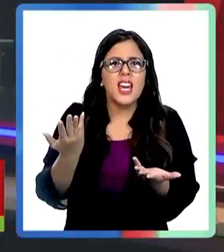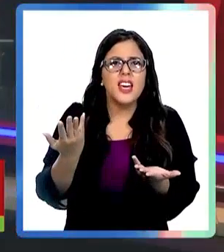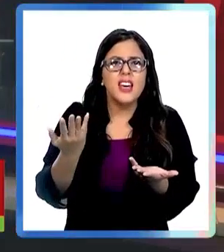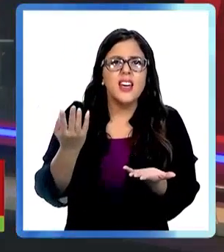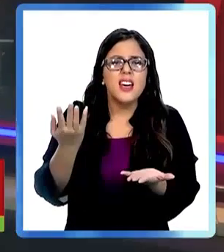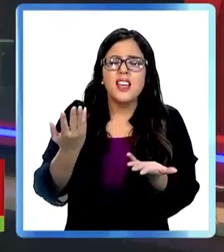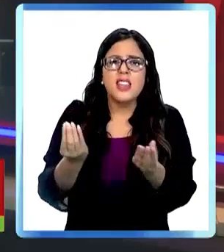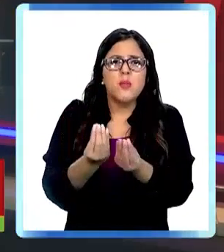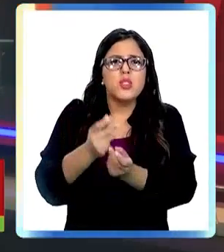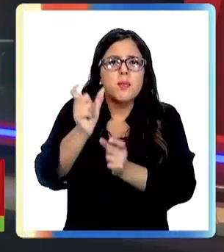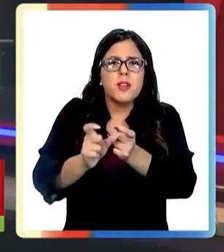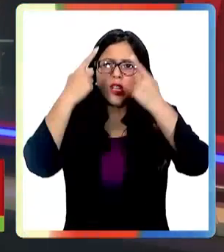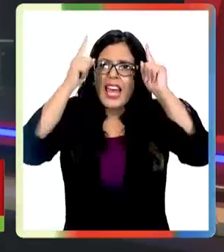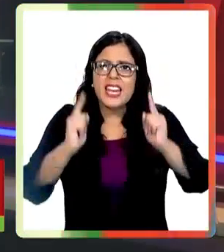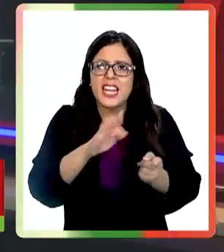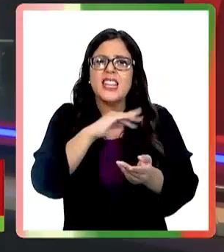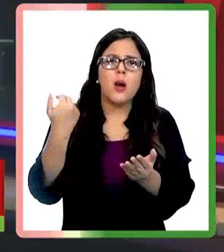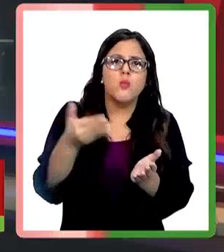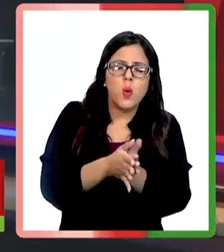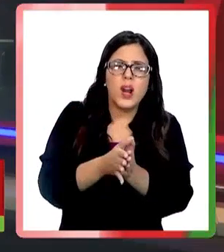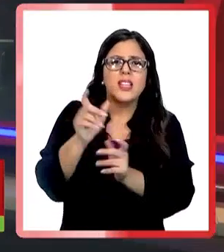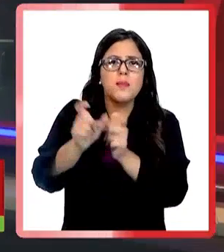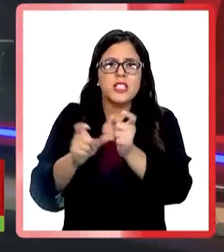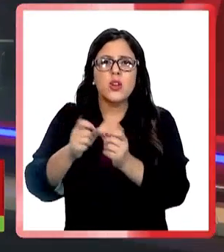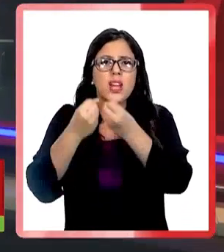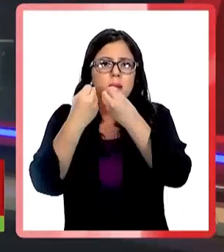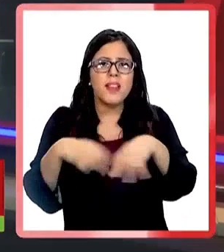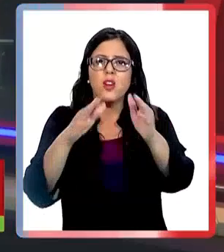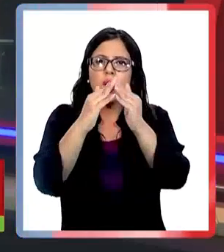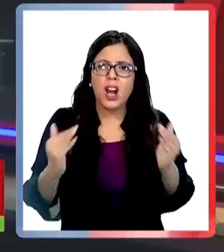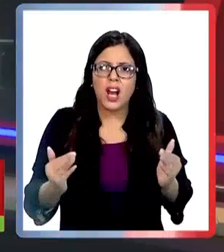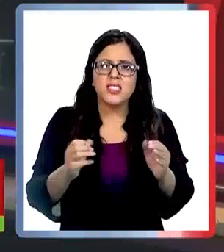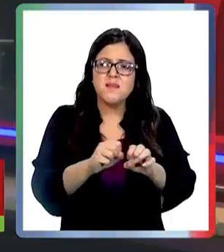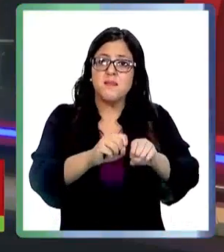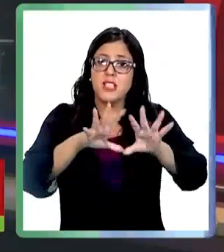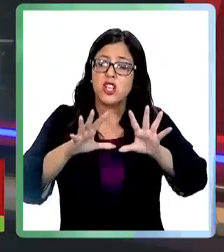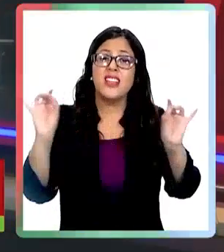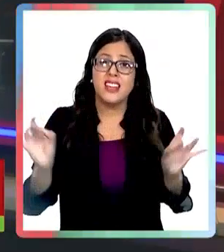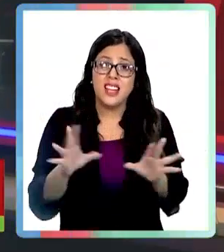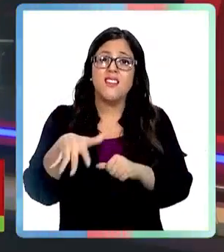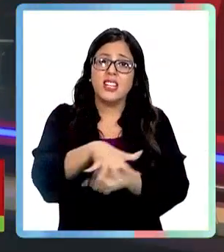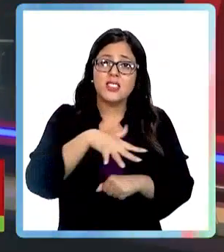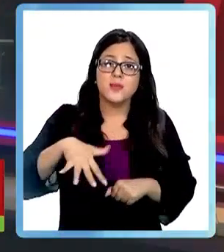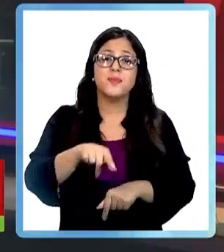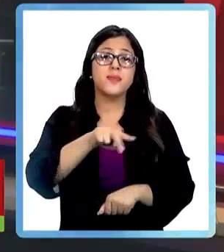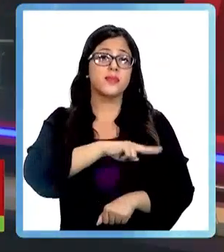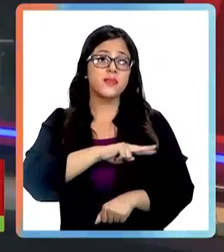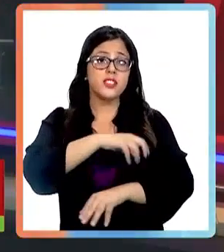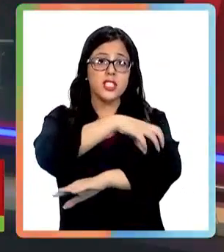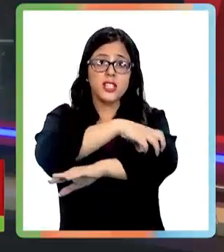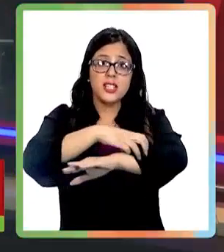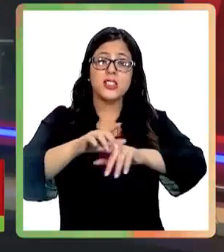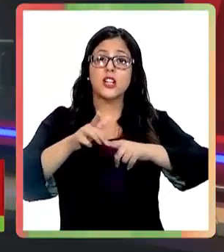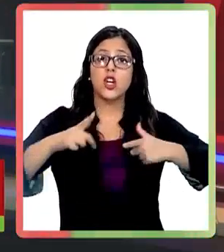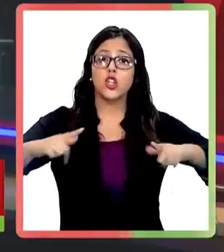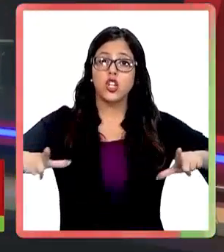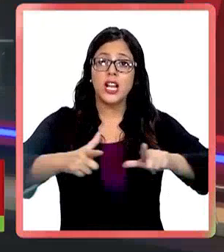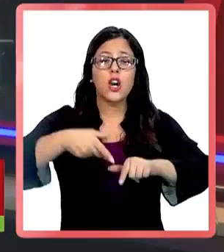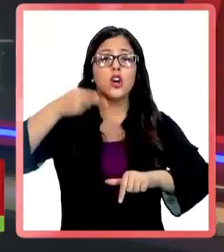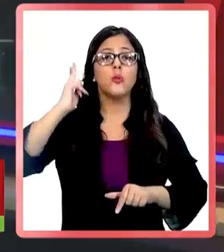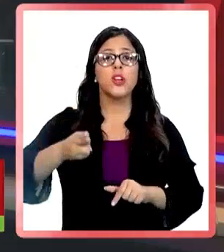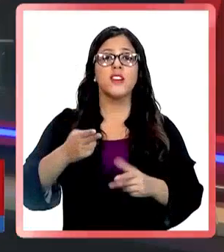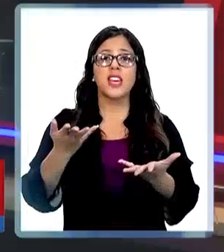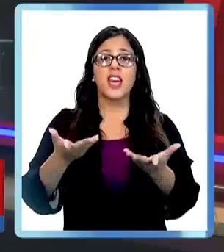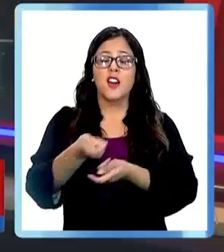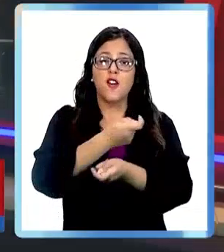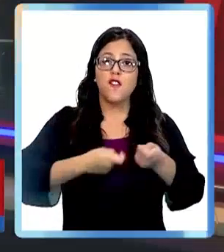personas y las casi 1.000 familias que han perdido sus casas? Es realmente impresionante. Tan grave es la situación. Que desde Valparaíso a los